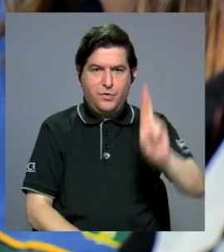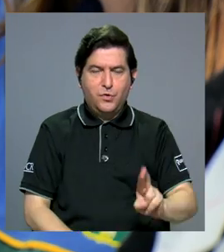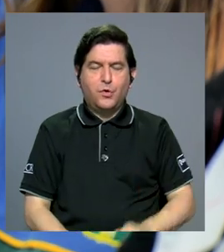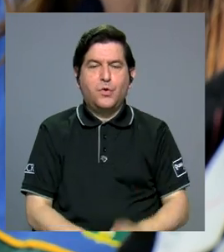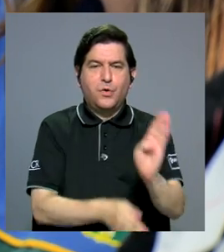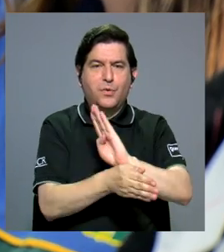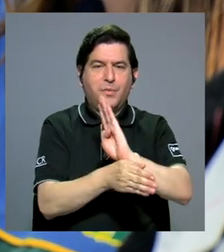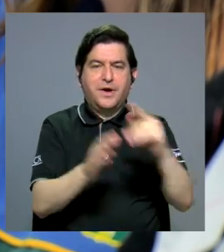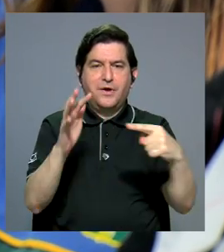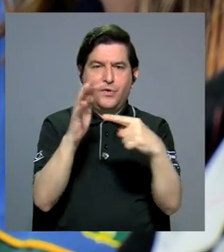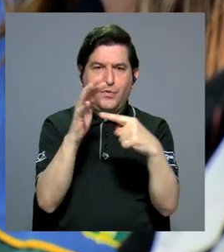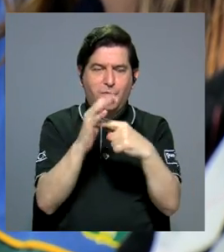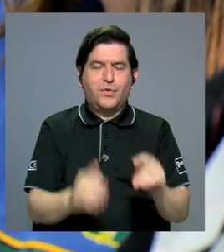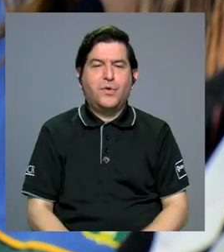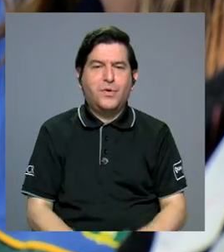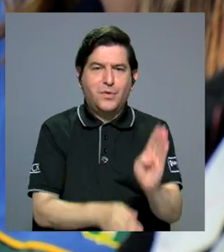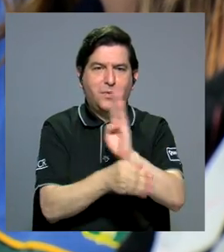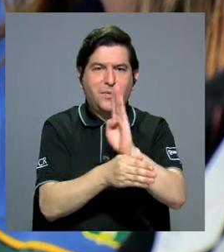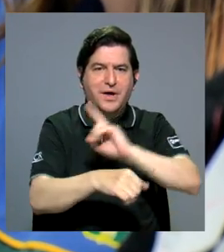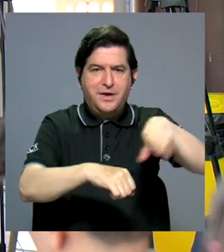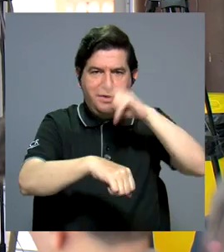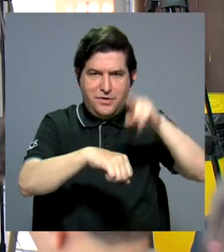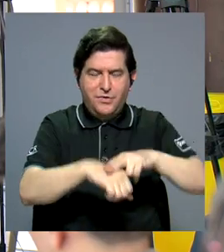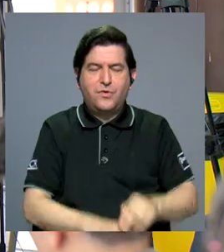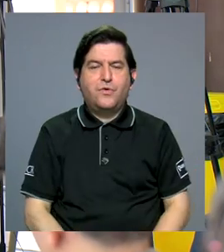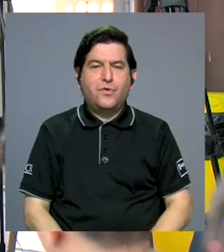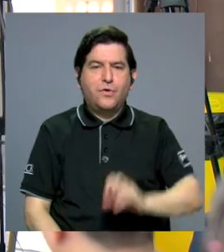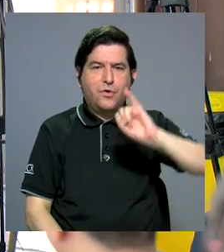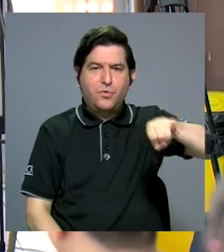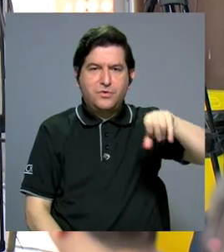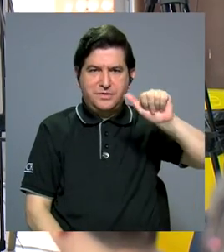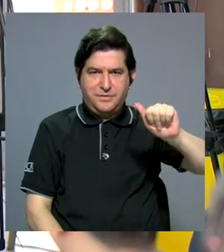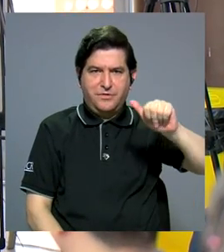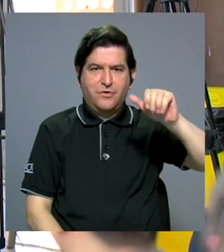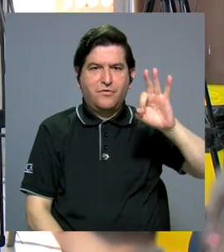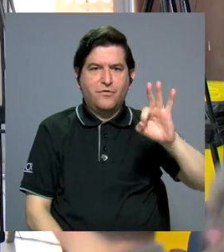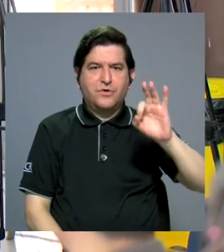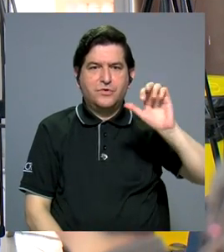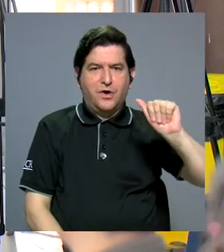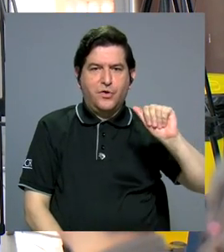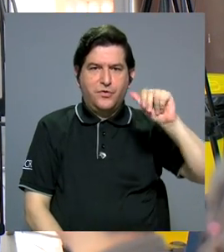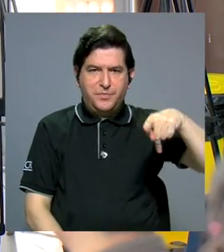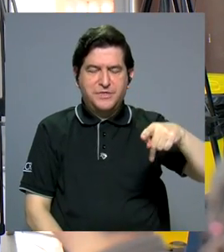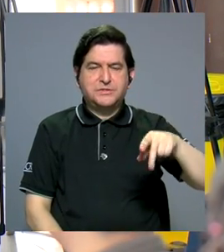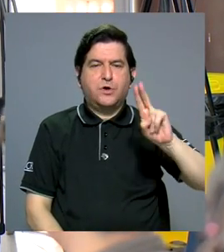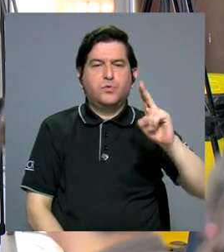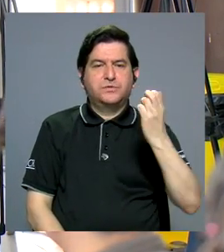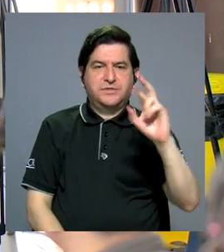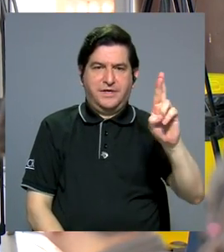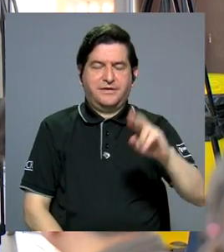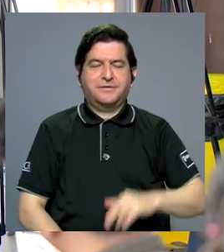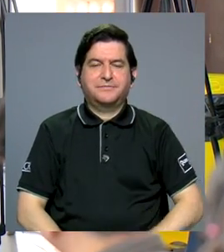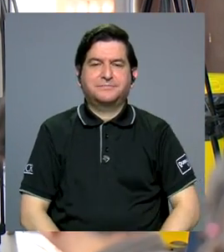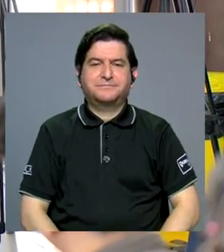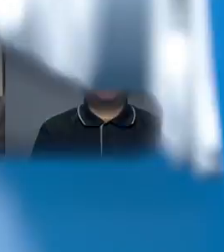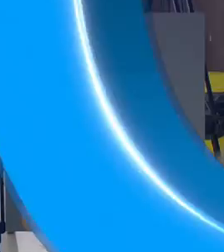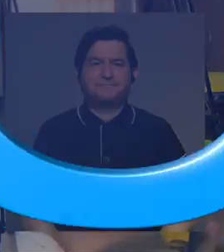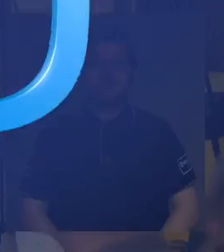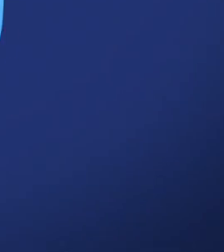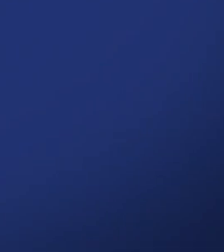Rica, el Banco Popular, el Banco Nacional y la Junta Administradora del Fondo de Ahorro y Préstamo de la UCR.